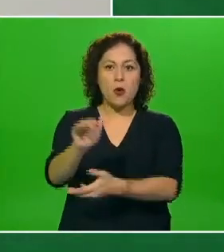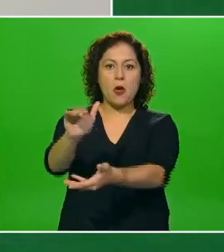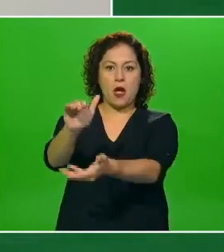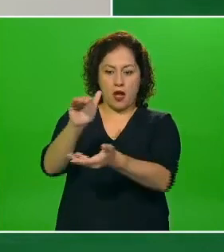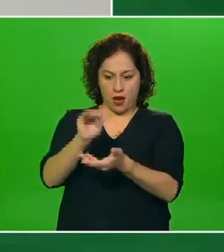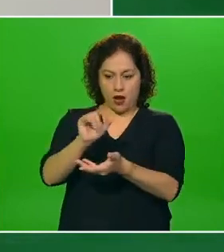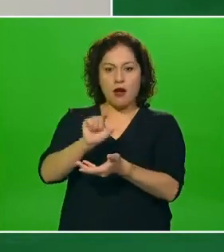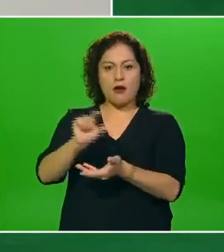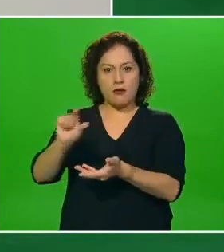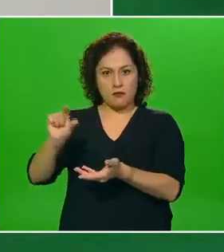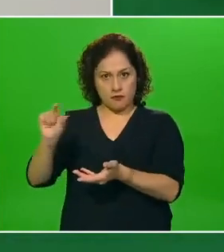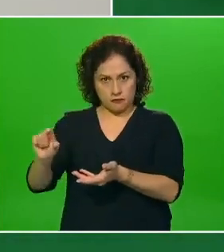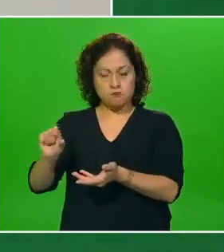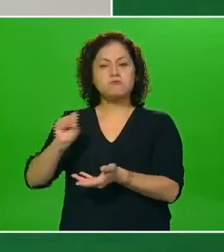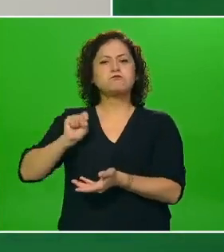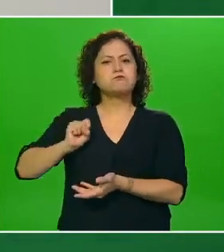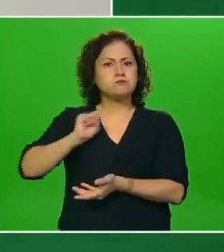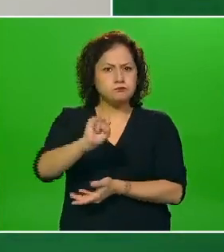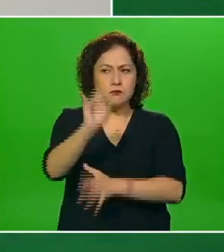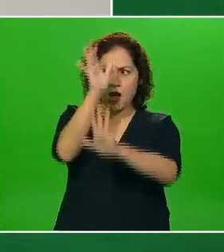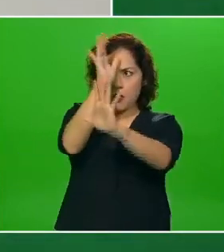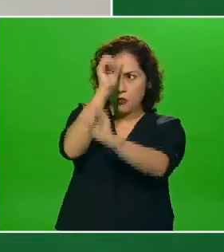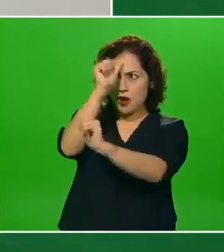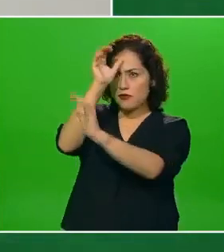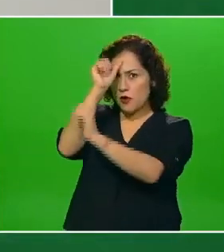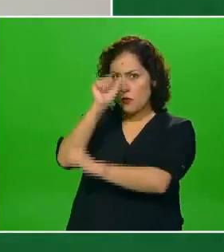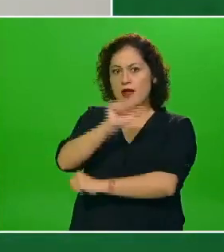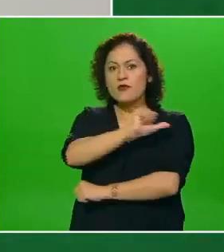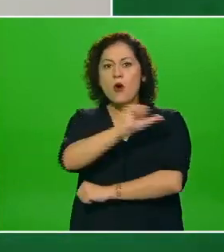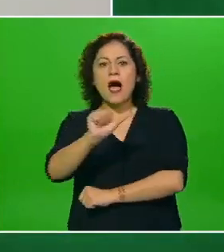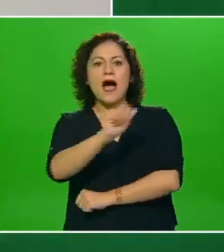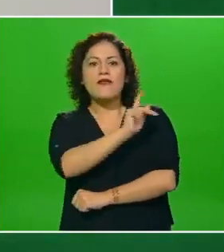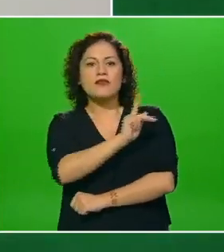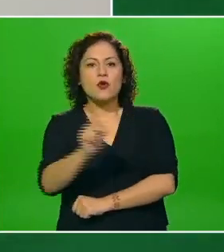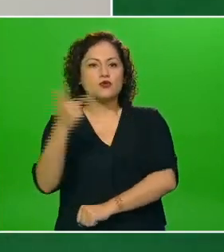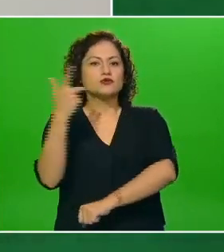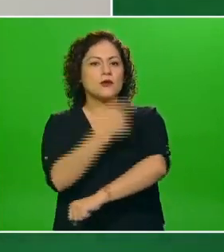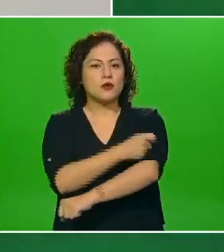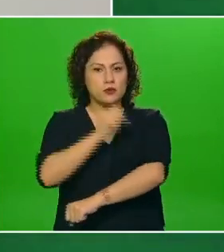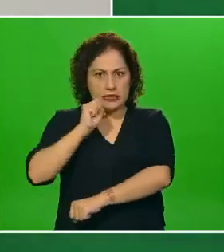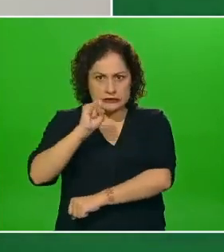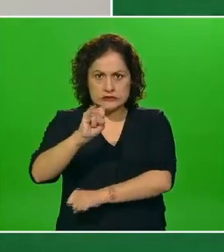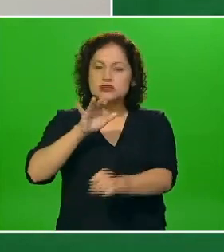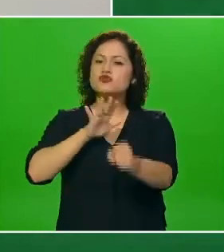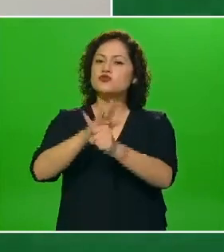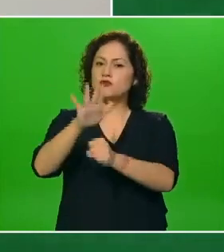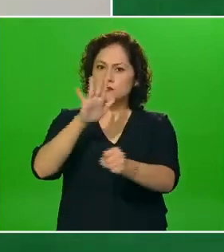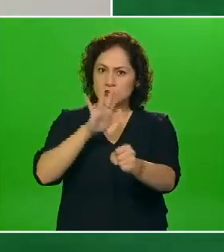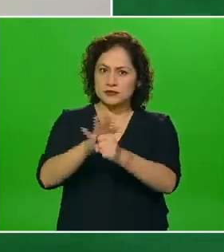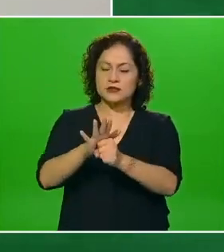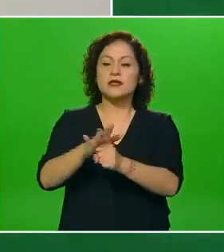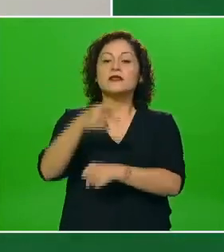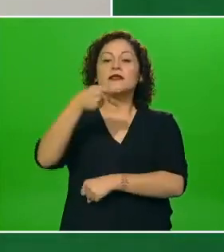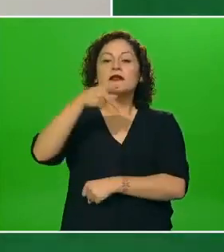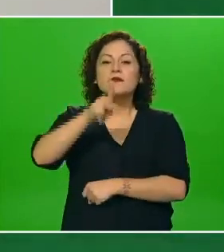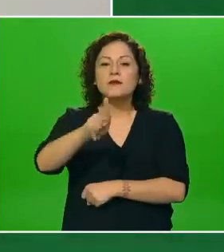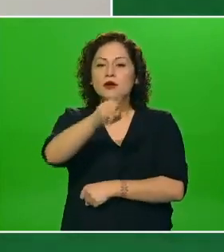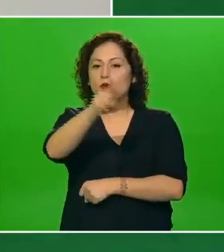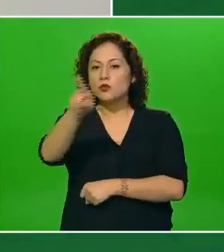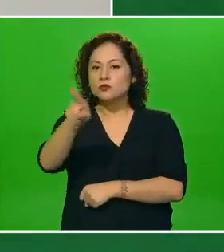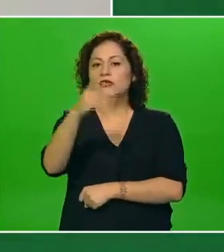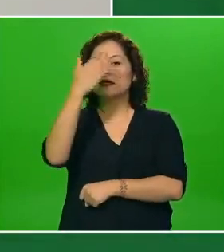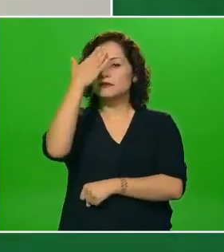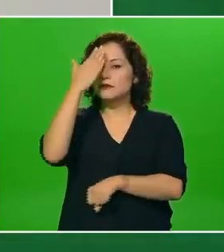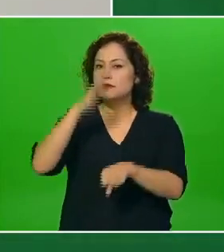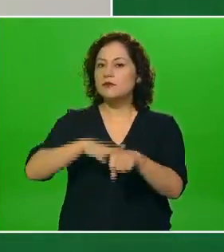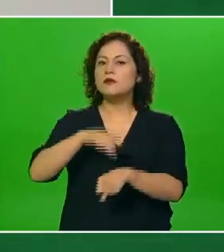aseguradas están programadas para enviarse y aplicarse cuando se requiera recuerden que hay una temporalidad que